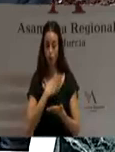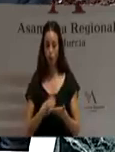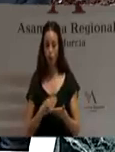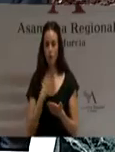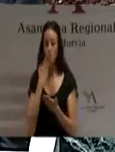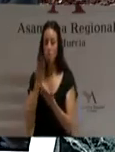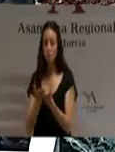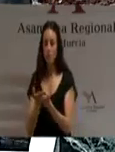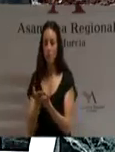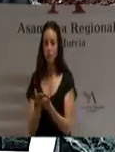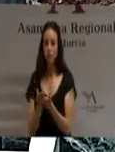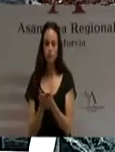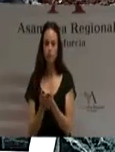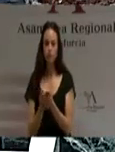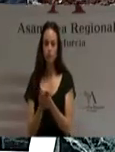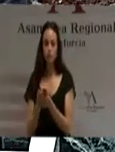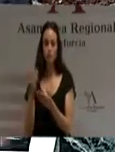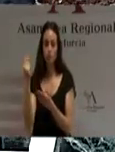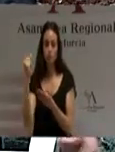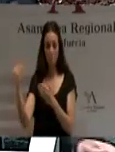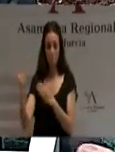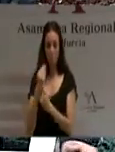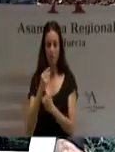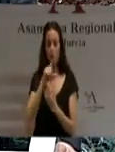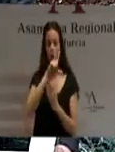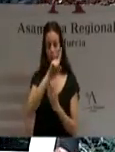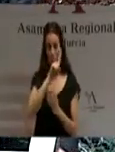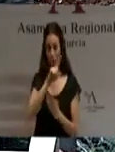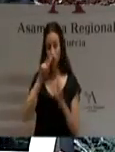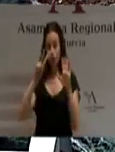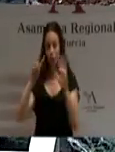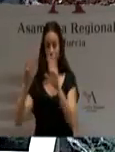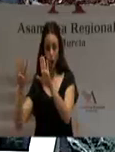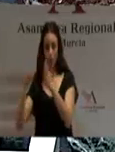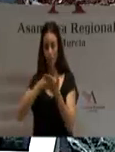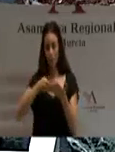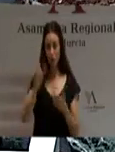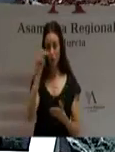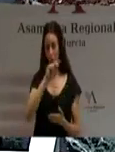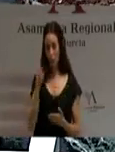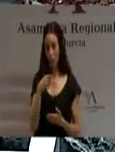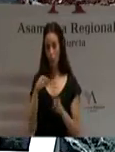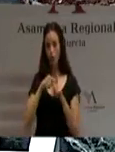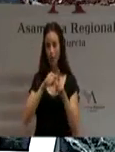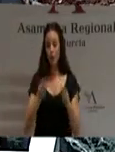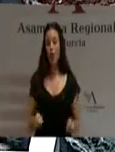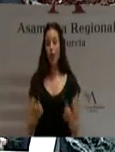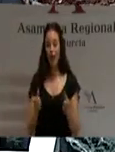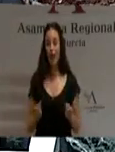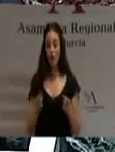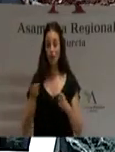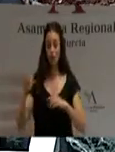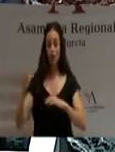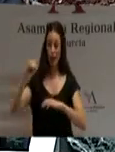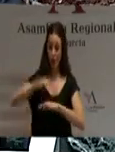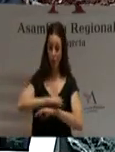Unión Europea la concesión de un préstamo participativo por 179 millones de euros para cubrir los gastos de explotación por la apertura del aeropuerto